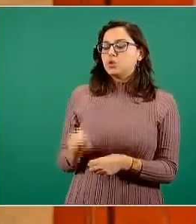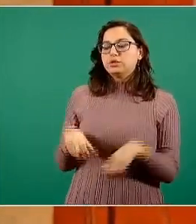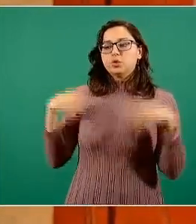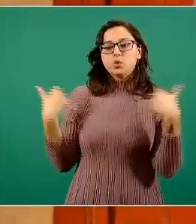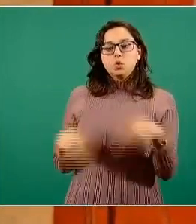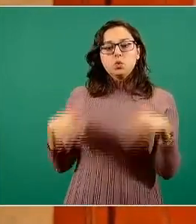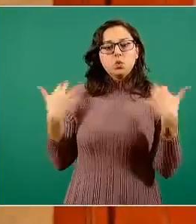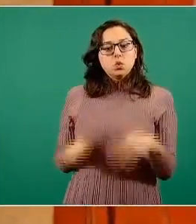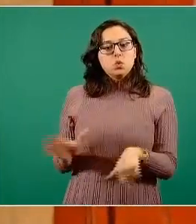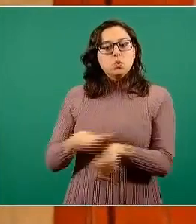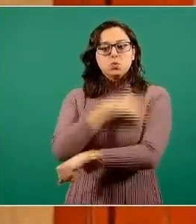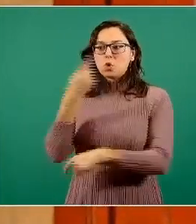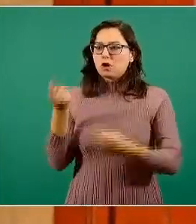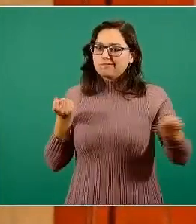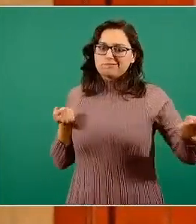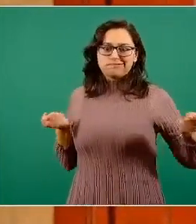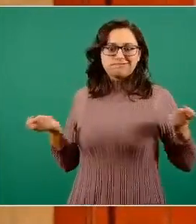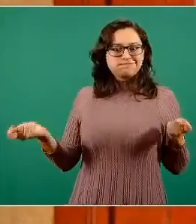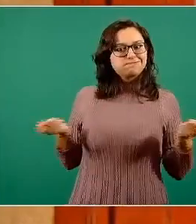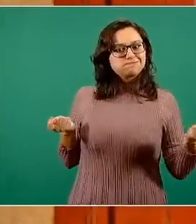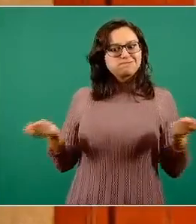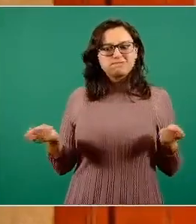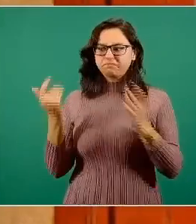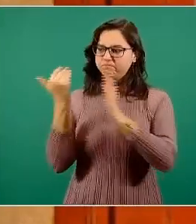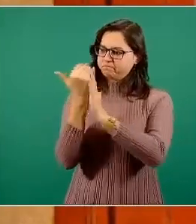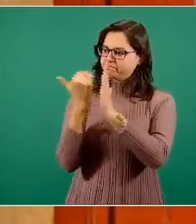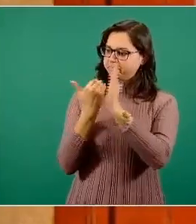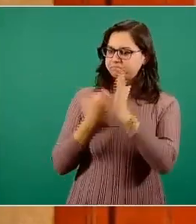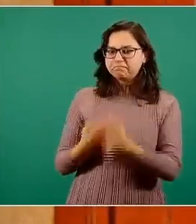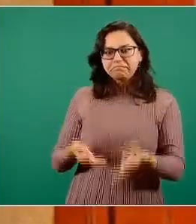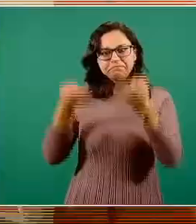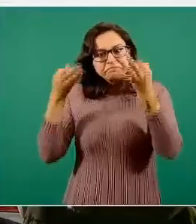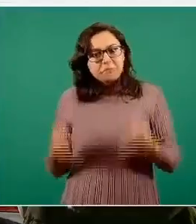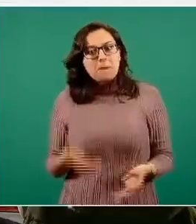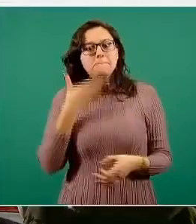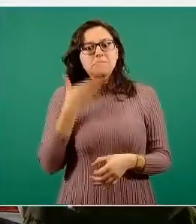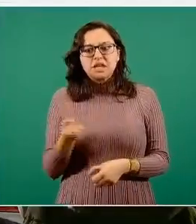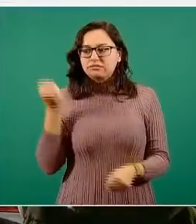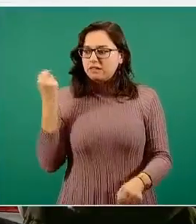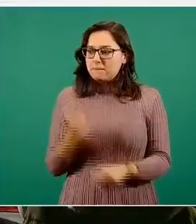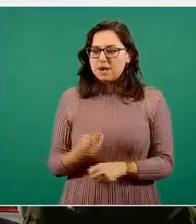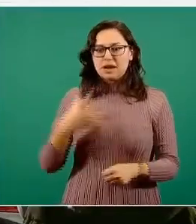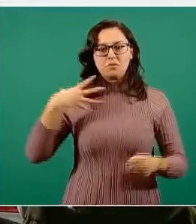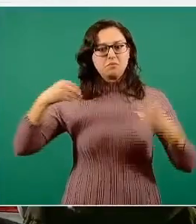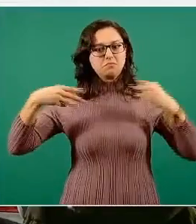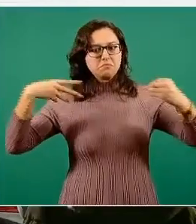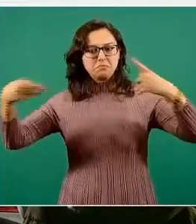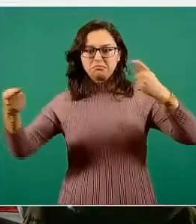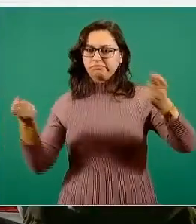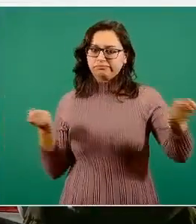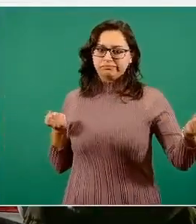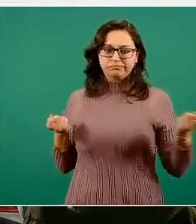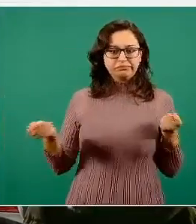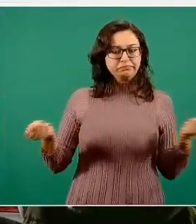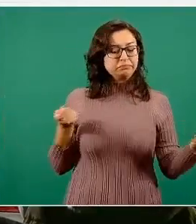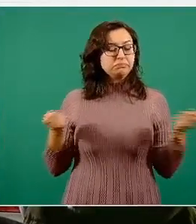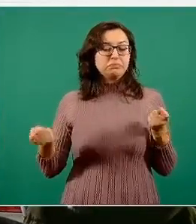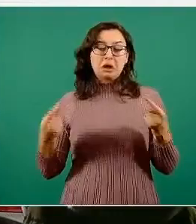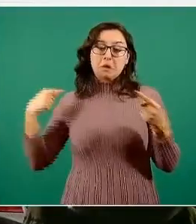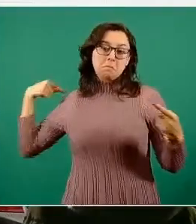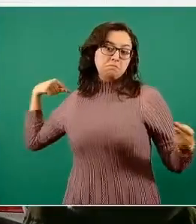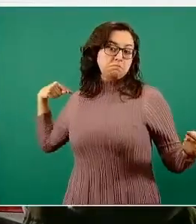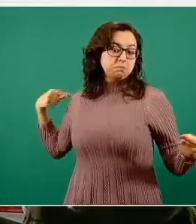las medidas más pertinentes, más oportunas y lograron un control muy adecuado de la epidemia durante muchas